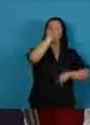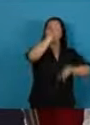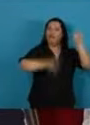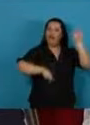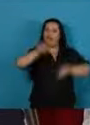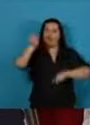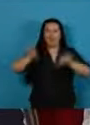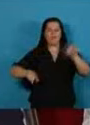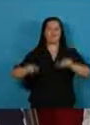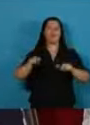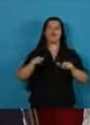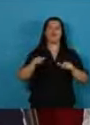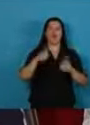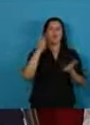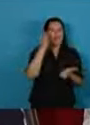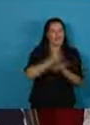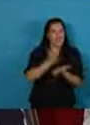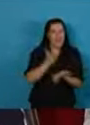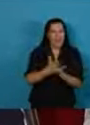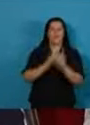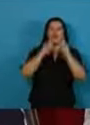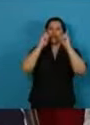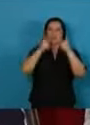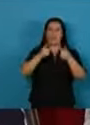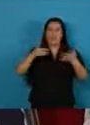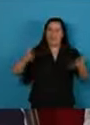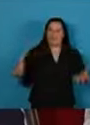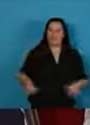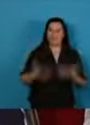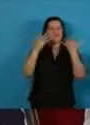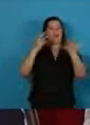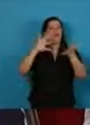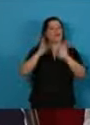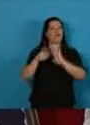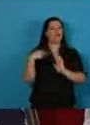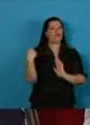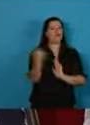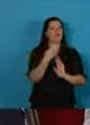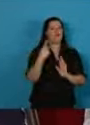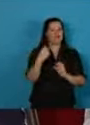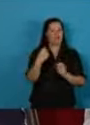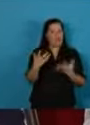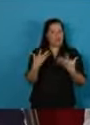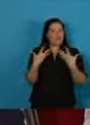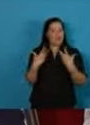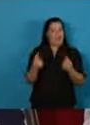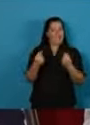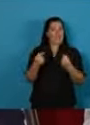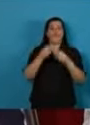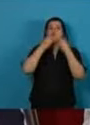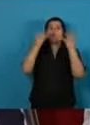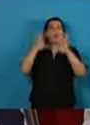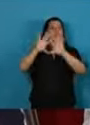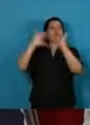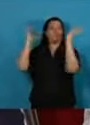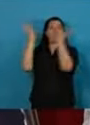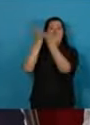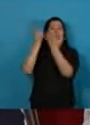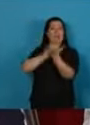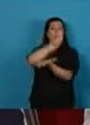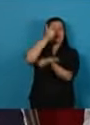y a levantar ese compromiso como bandera inclaudicable en cualquier lugar del mundo.